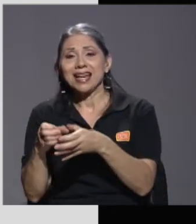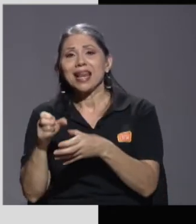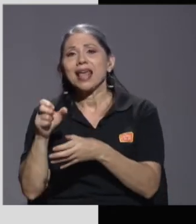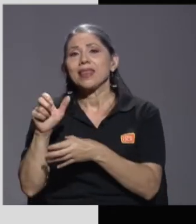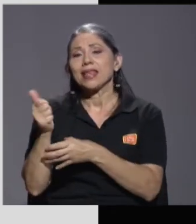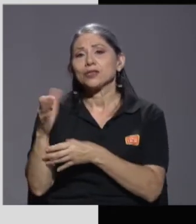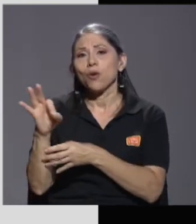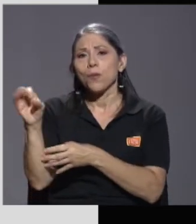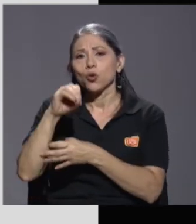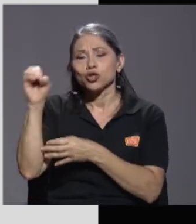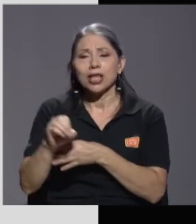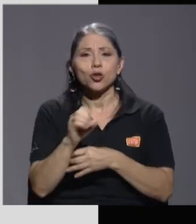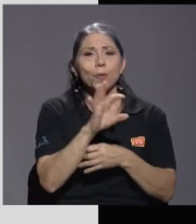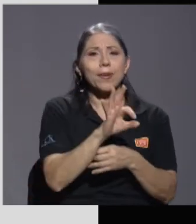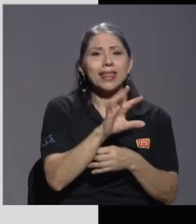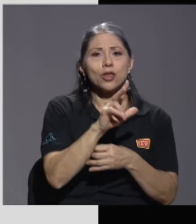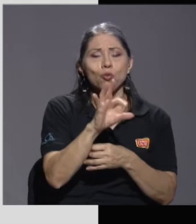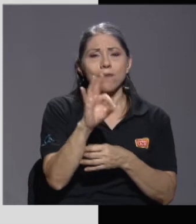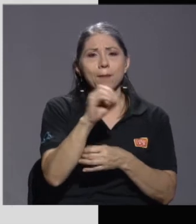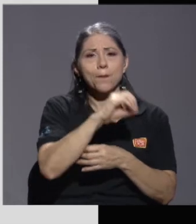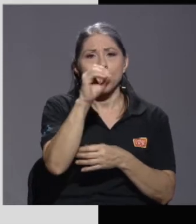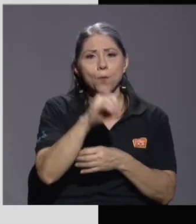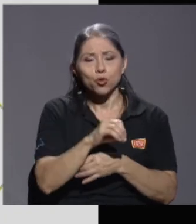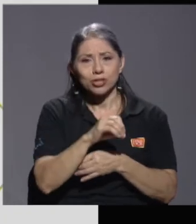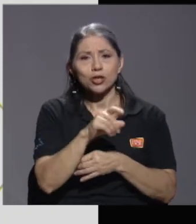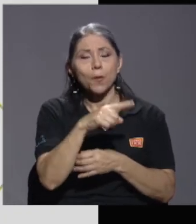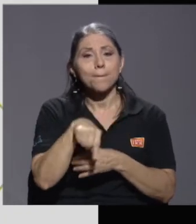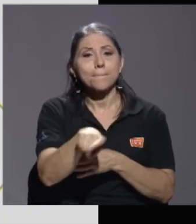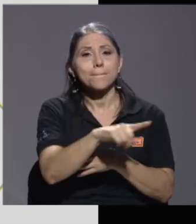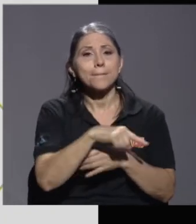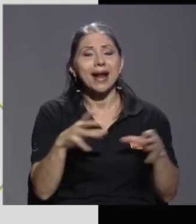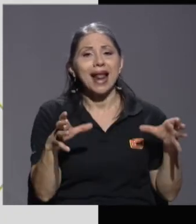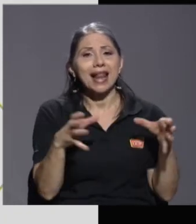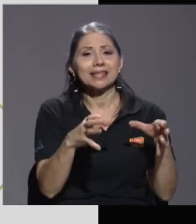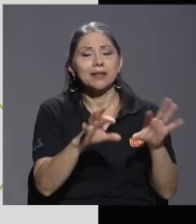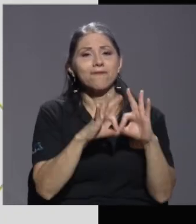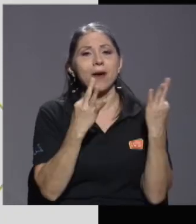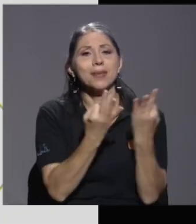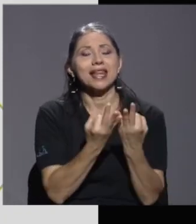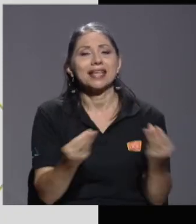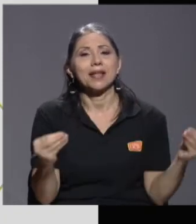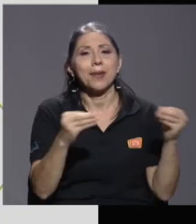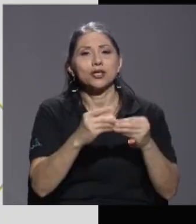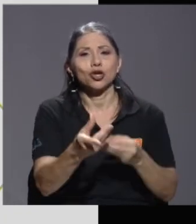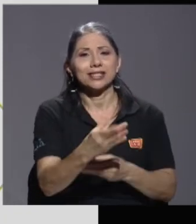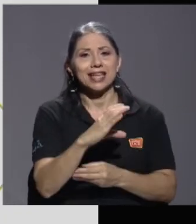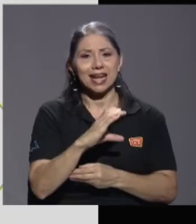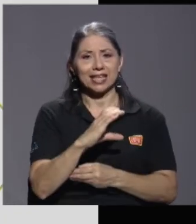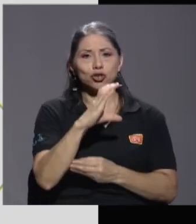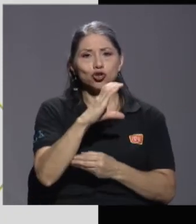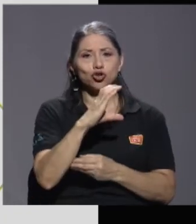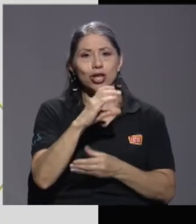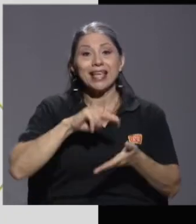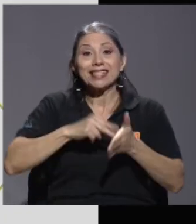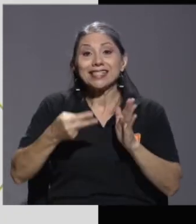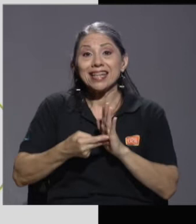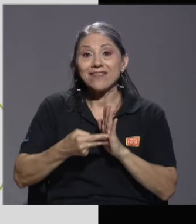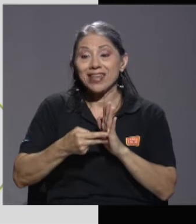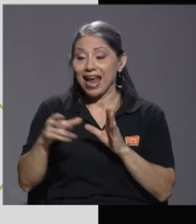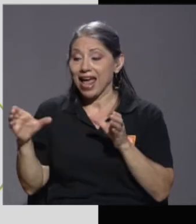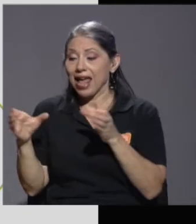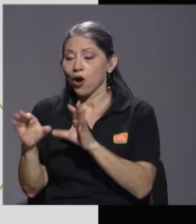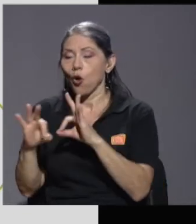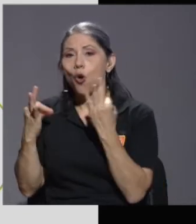.8% para el decil de mayores ingresos. Ahora bien, esto nos genera un gasto adicional para los hogares de menores